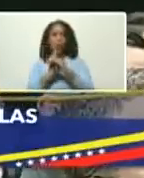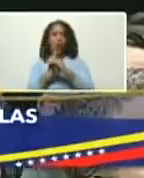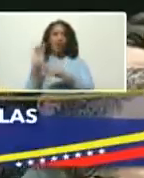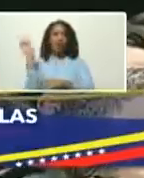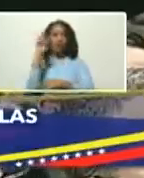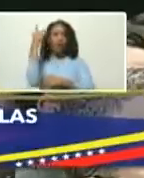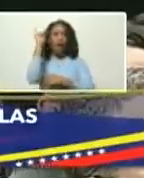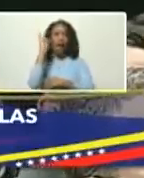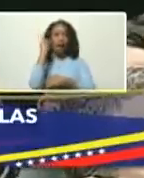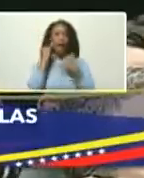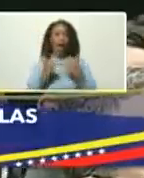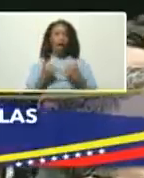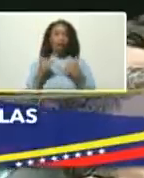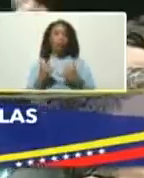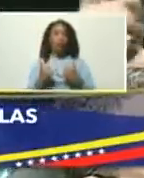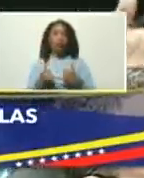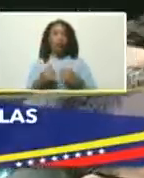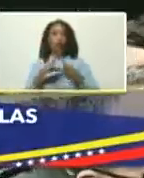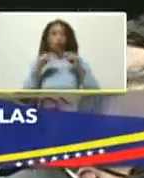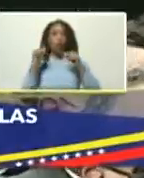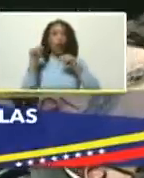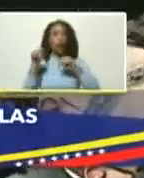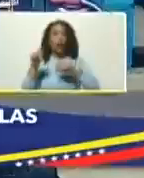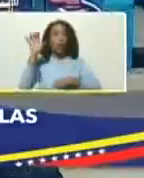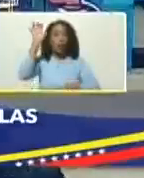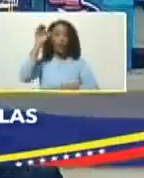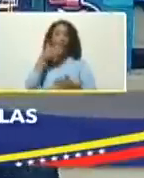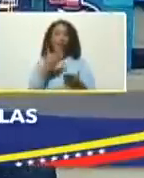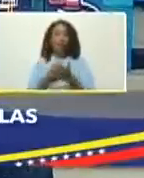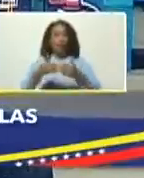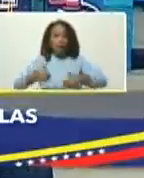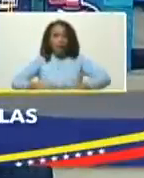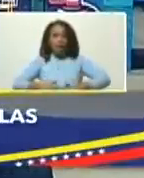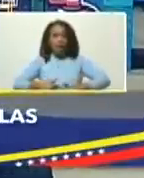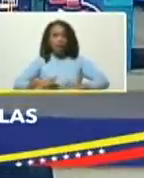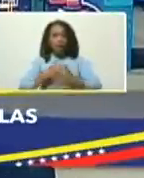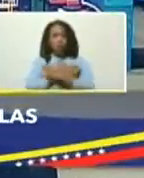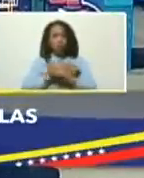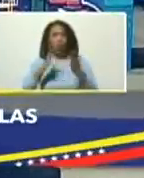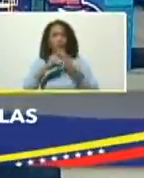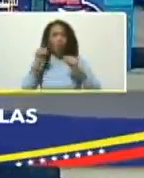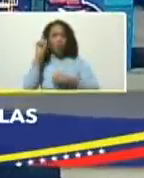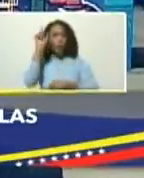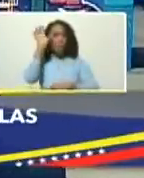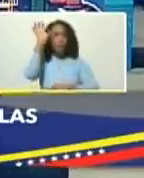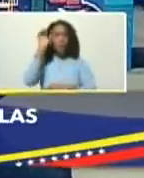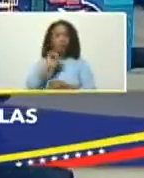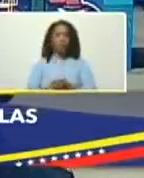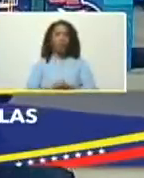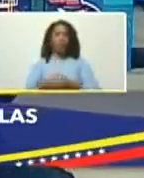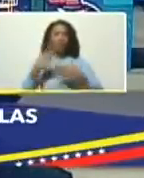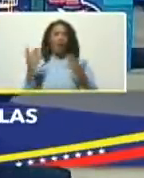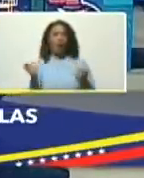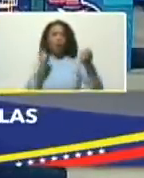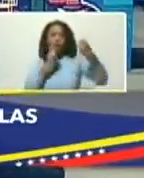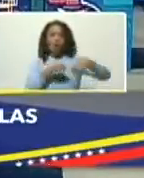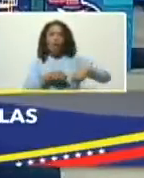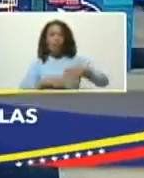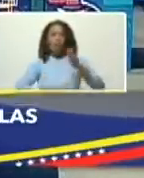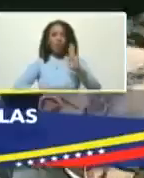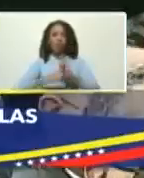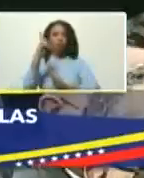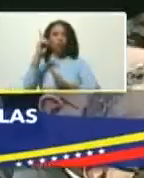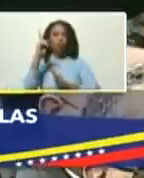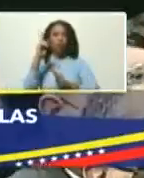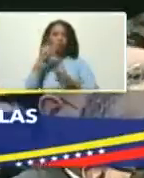hay signos inequívocos de que toda esta nación gracias al esfuerzo colectivo de todo un país que le apuesta al desarrollo